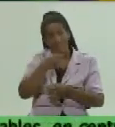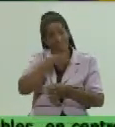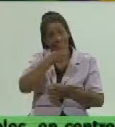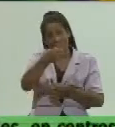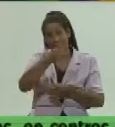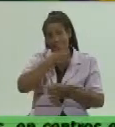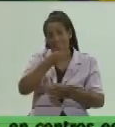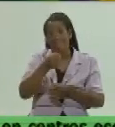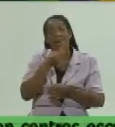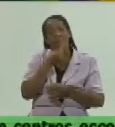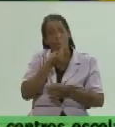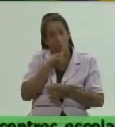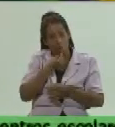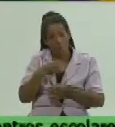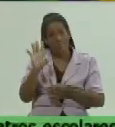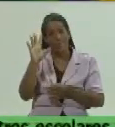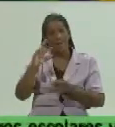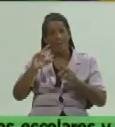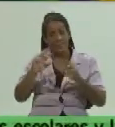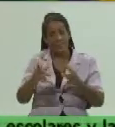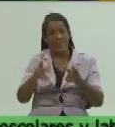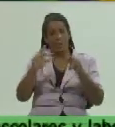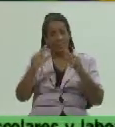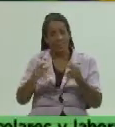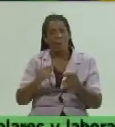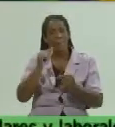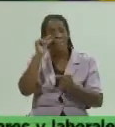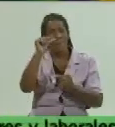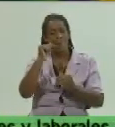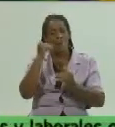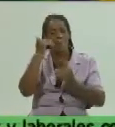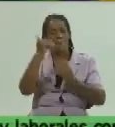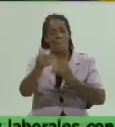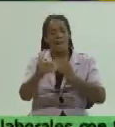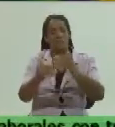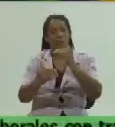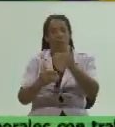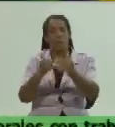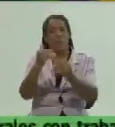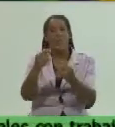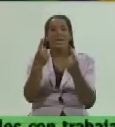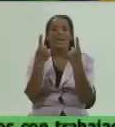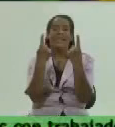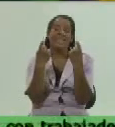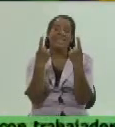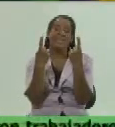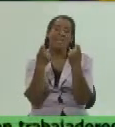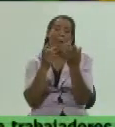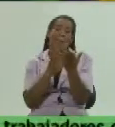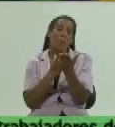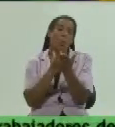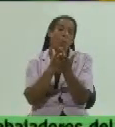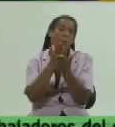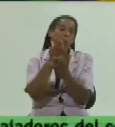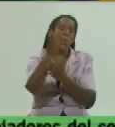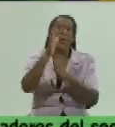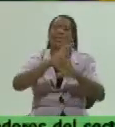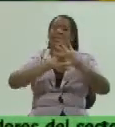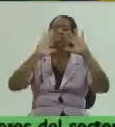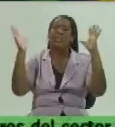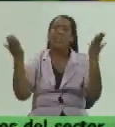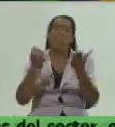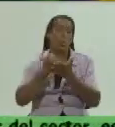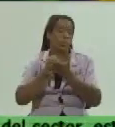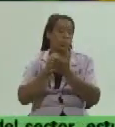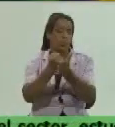posibilidad y reitero son los primeros pasos necesitamos el concurso de todos o en este